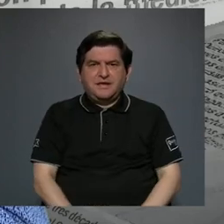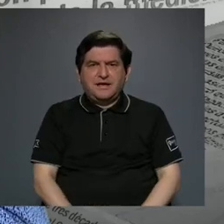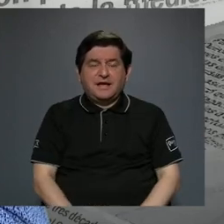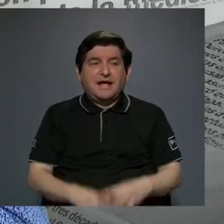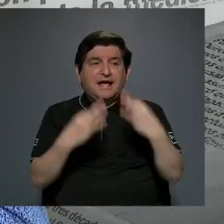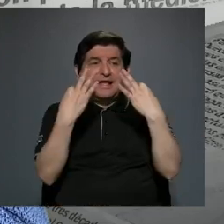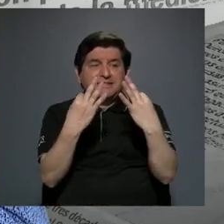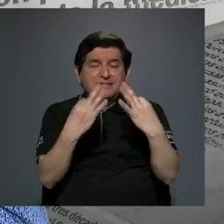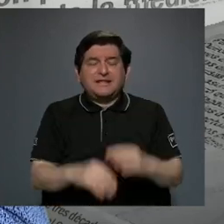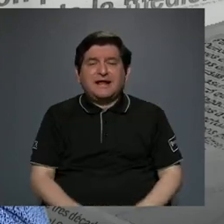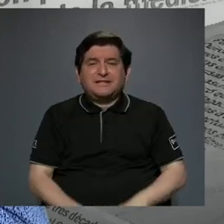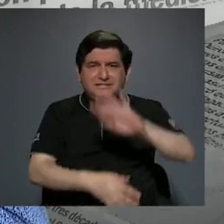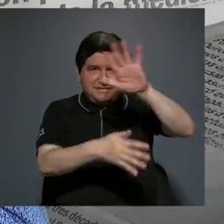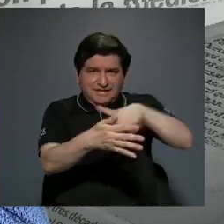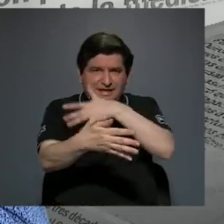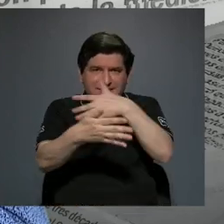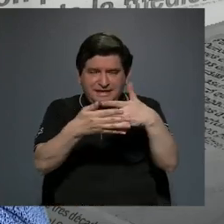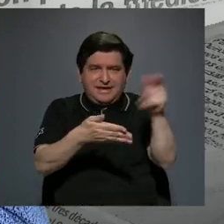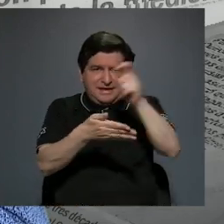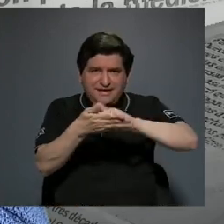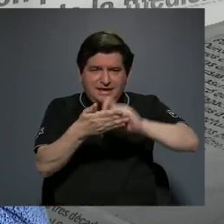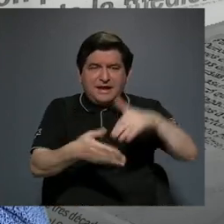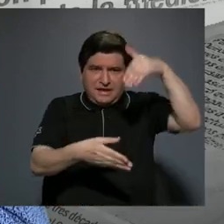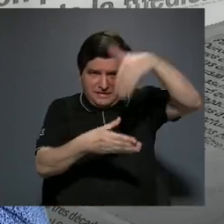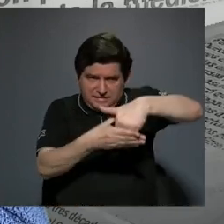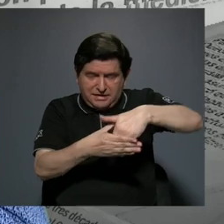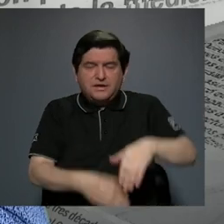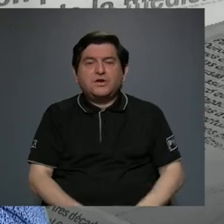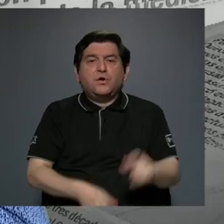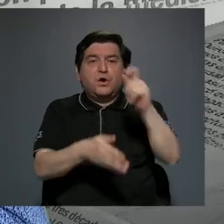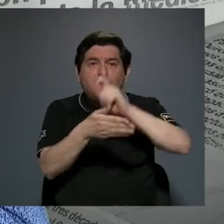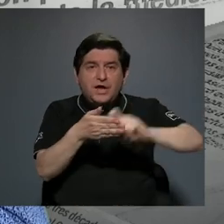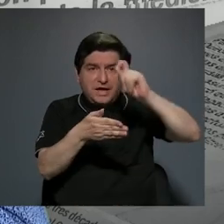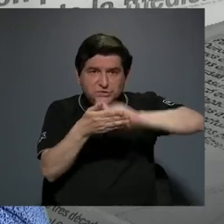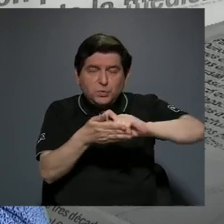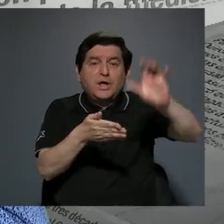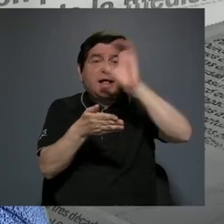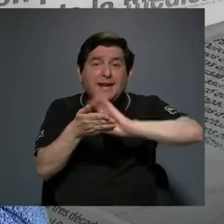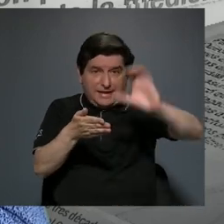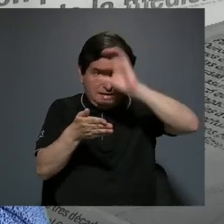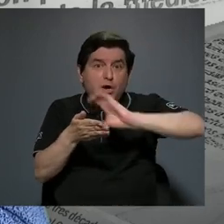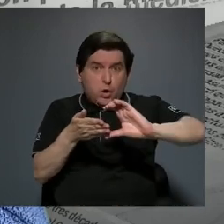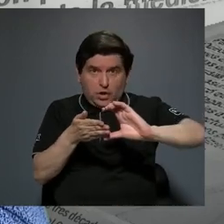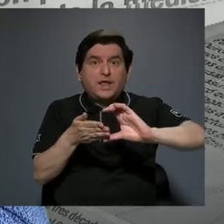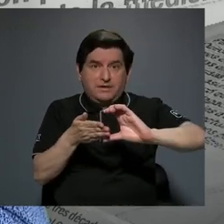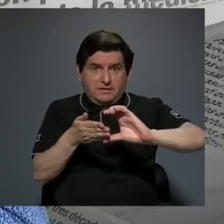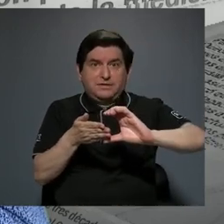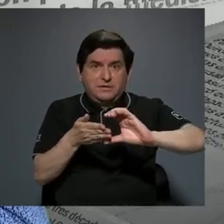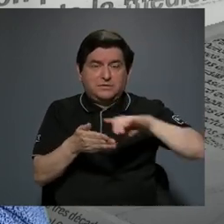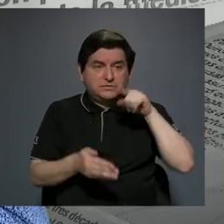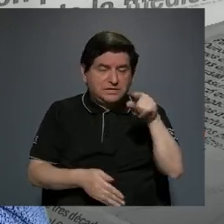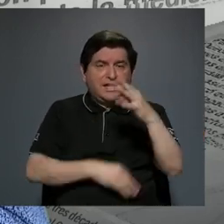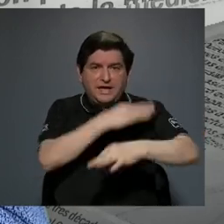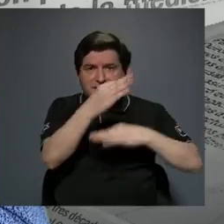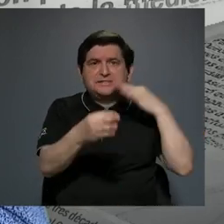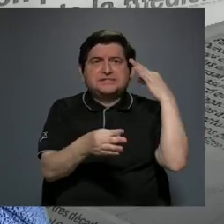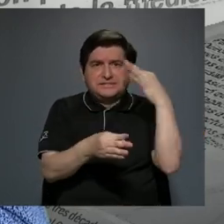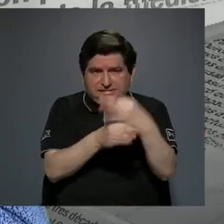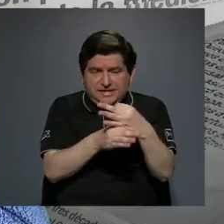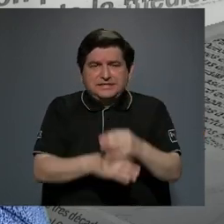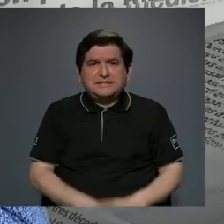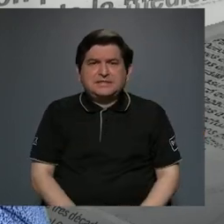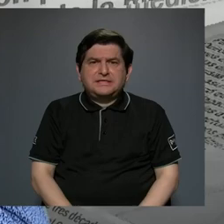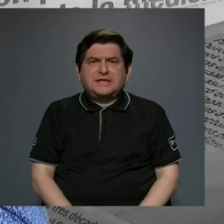está incorporado dentro del calendario escolar para que las escuelas y colegios den este tipo en